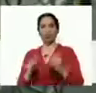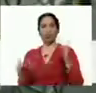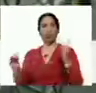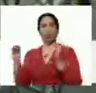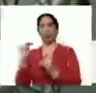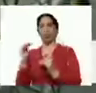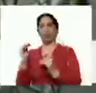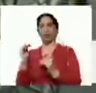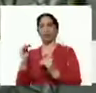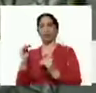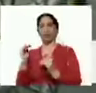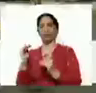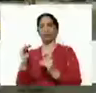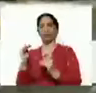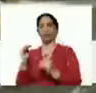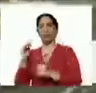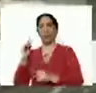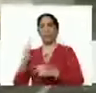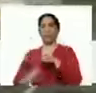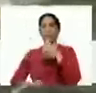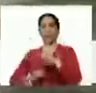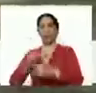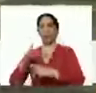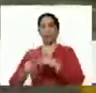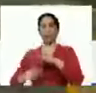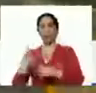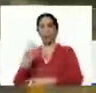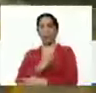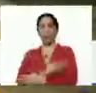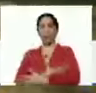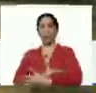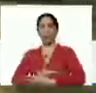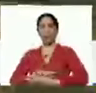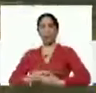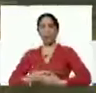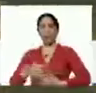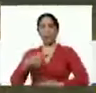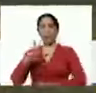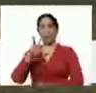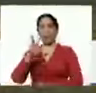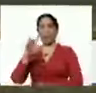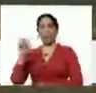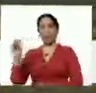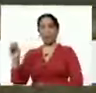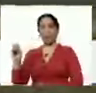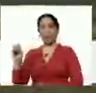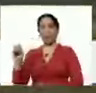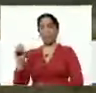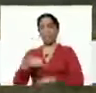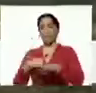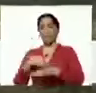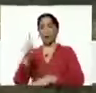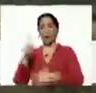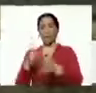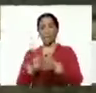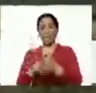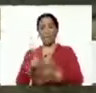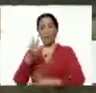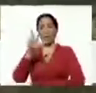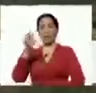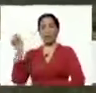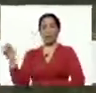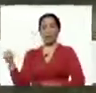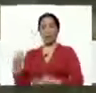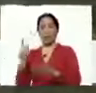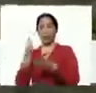la producción en 1.300 toneladas